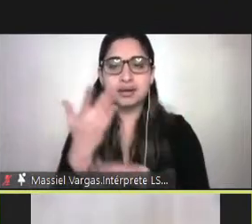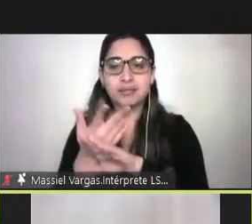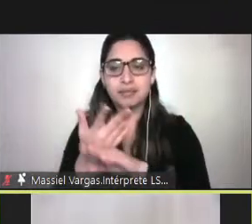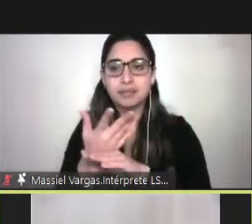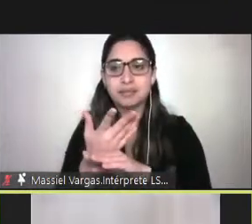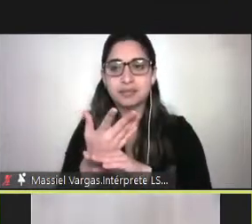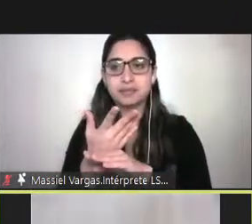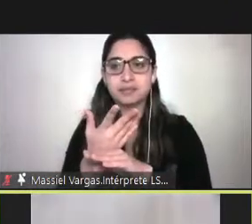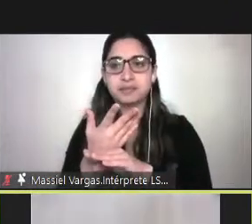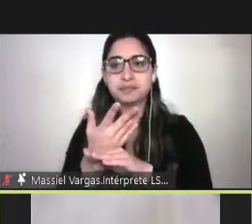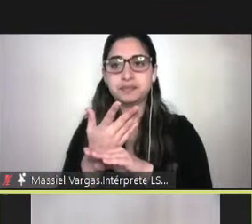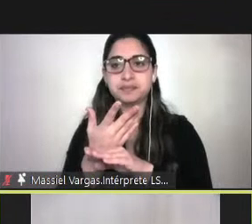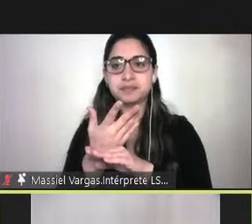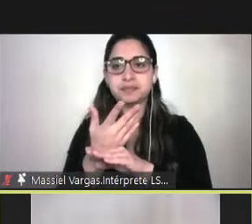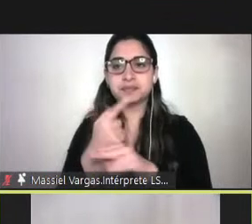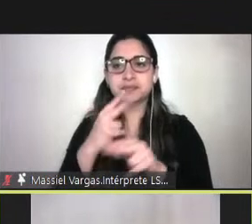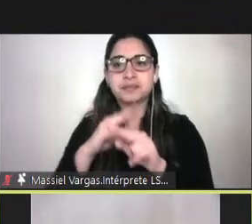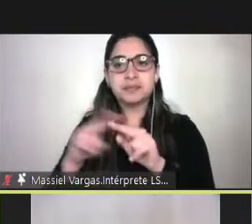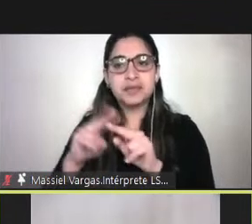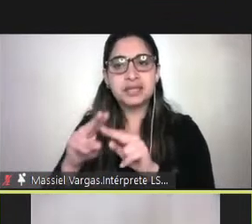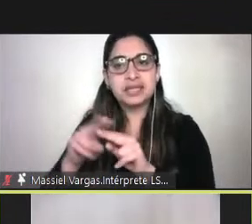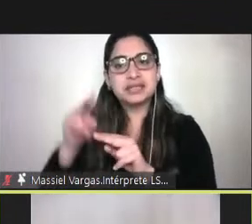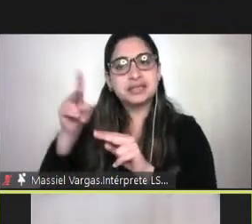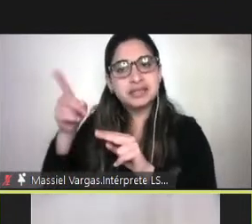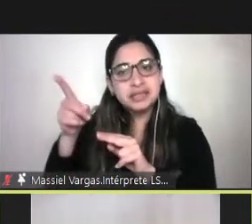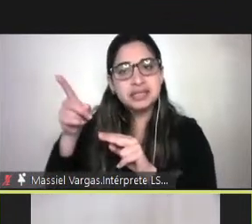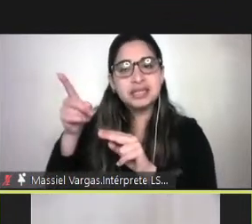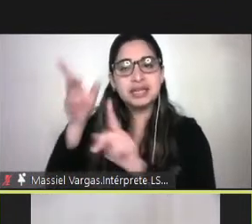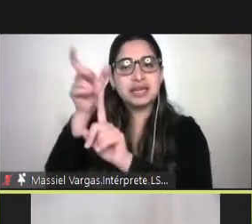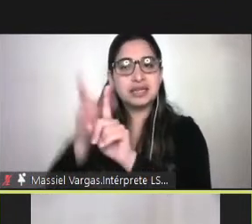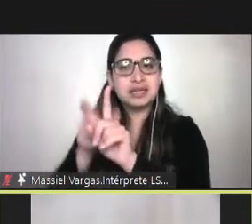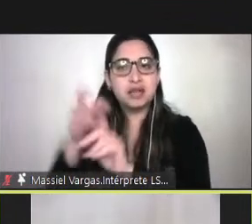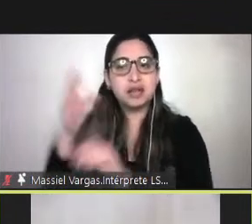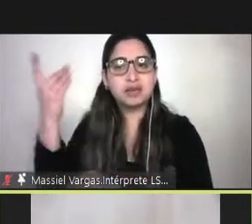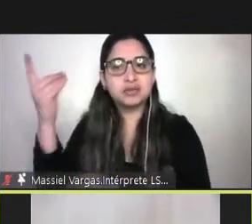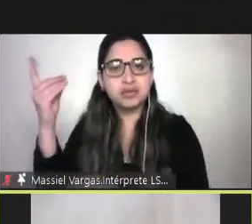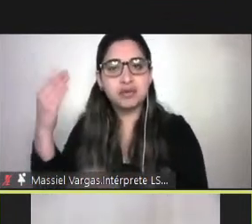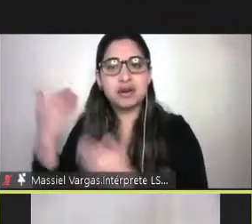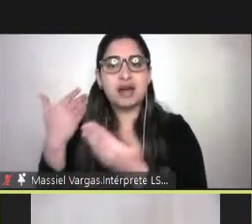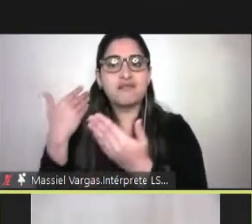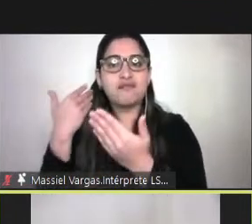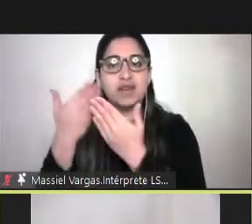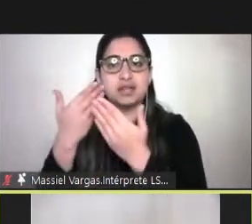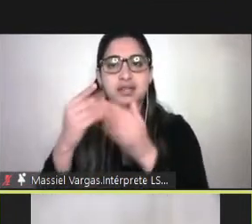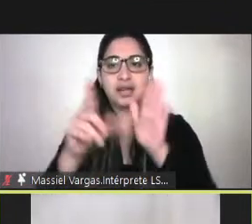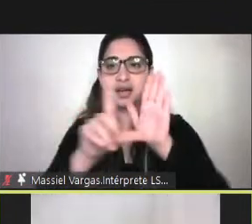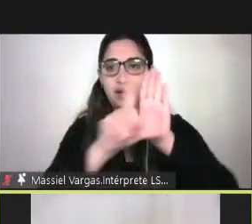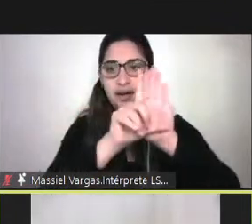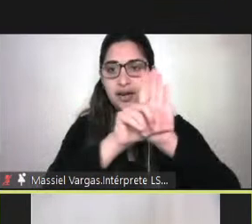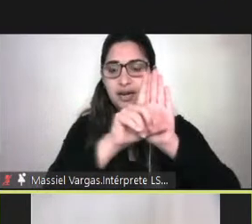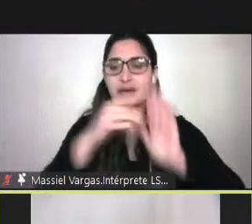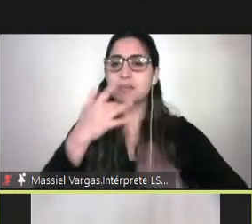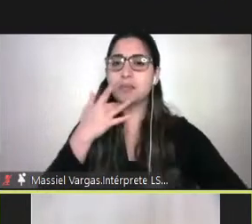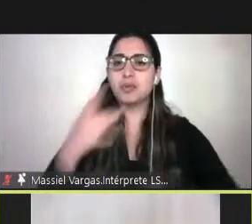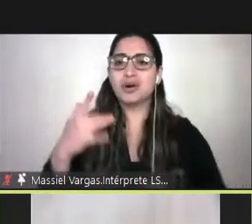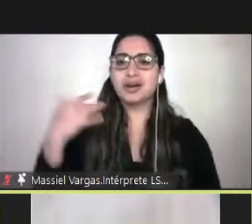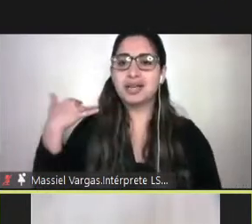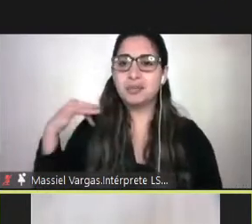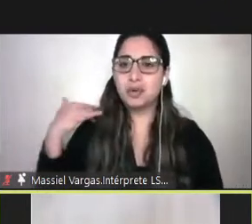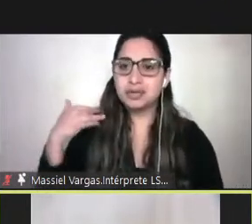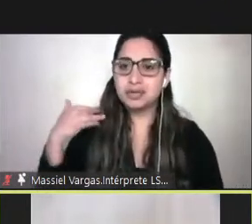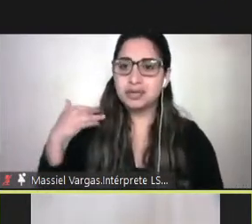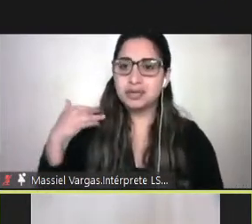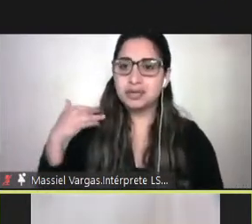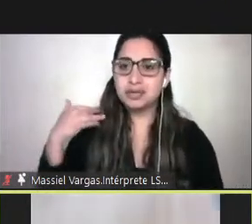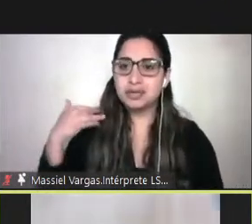la condición o el estado de discapacidad frente a la ley porque es importante entender eso porque